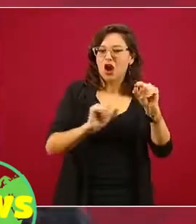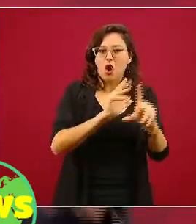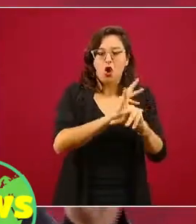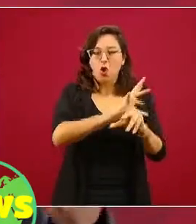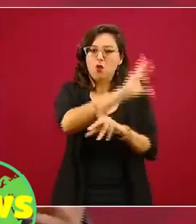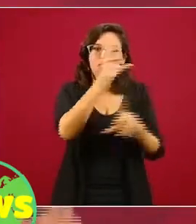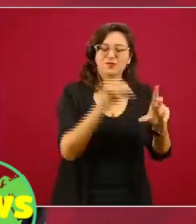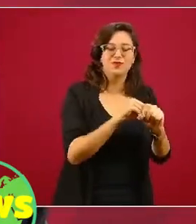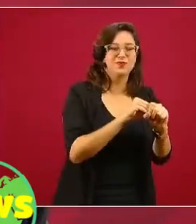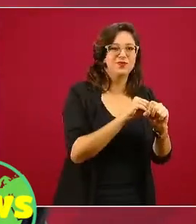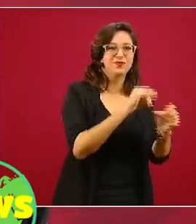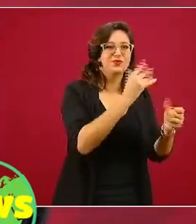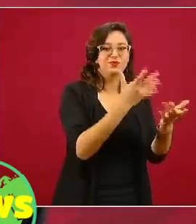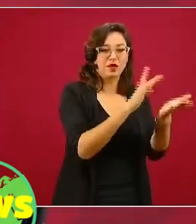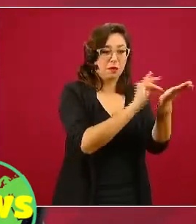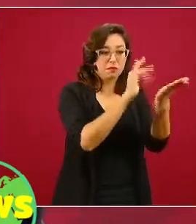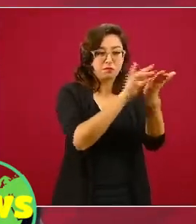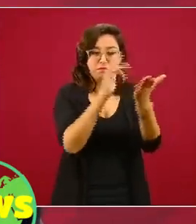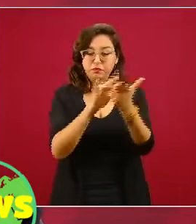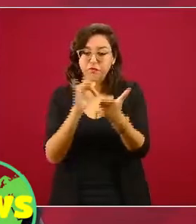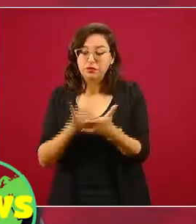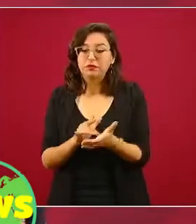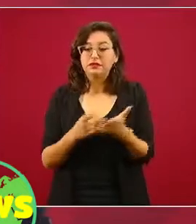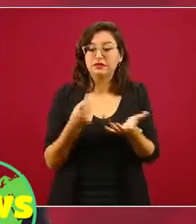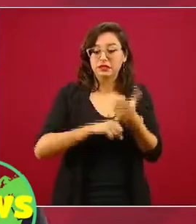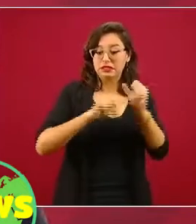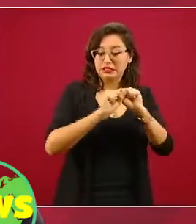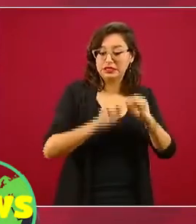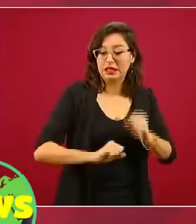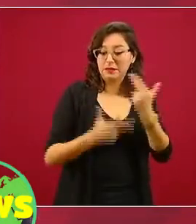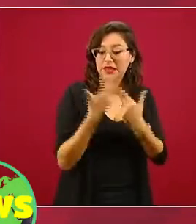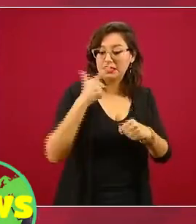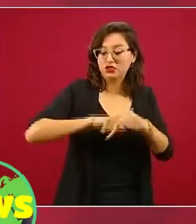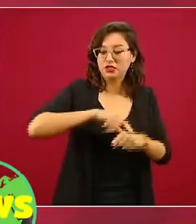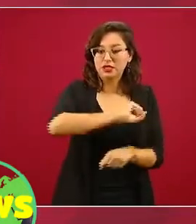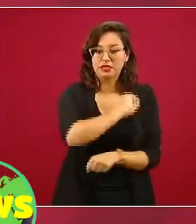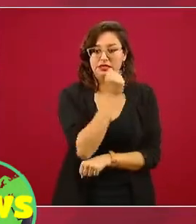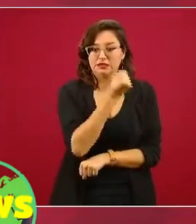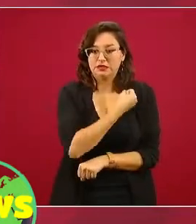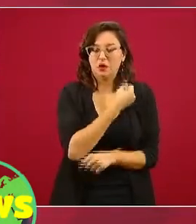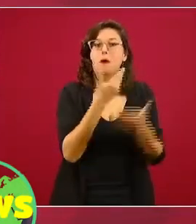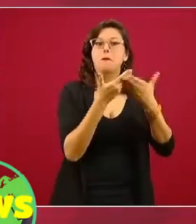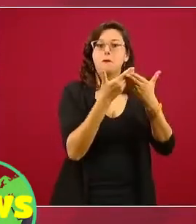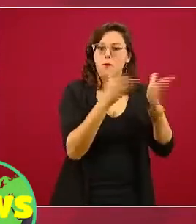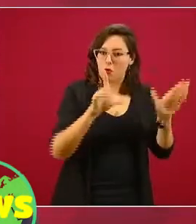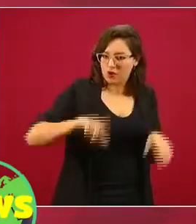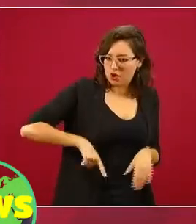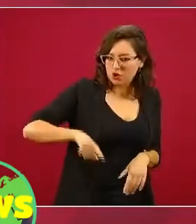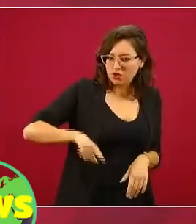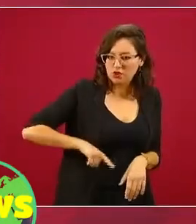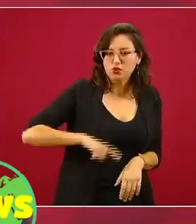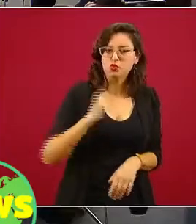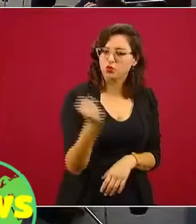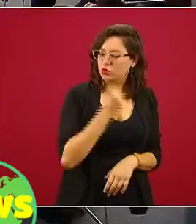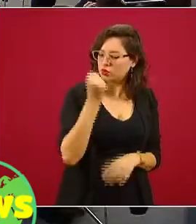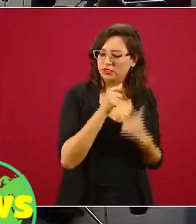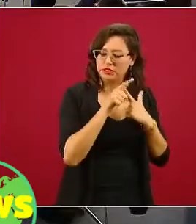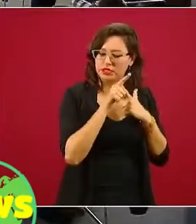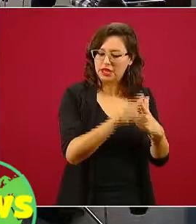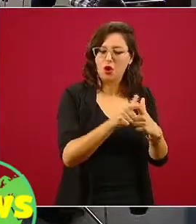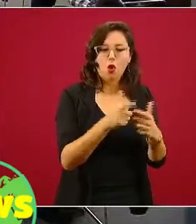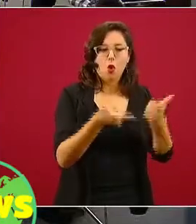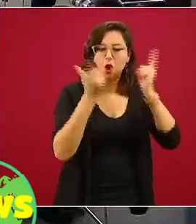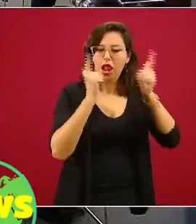lo cubre a través del Sistema Nacional de Salud, mayormente público, afortunadamente, y esperemos que así siga